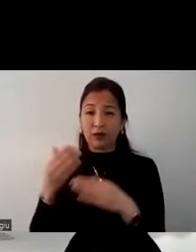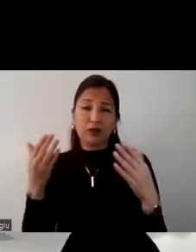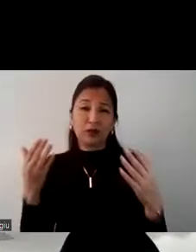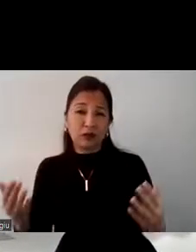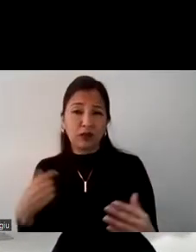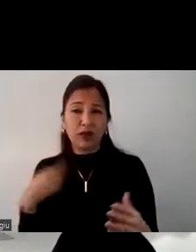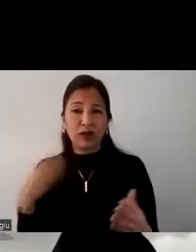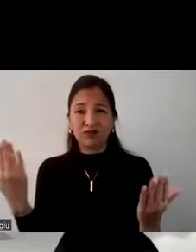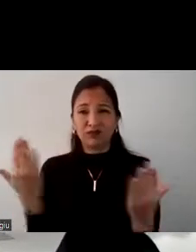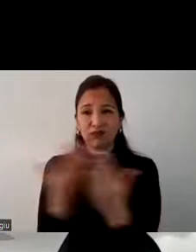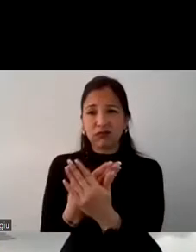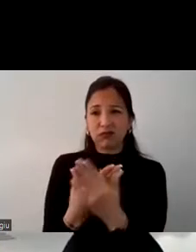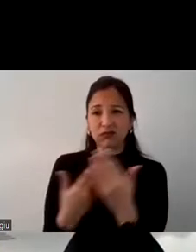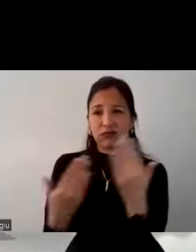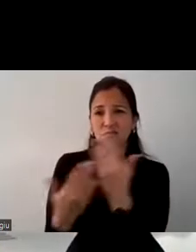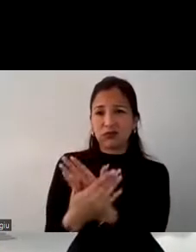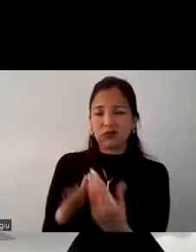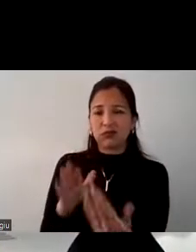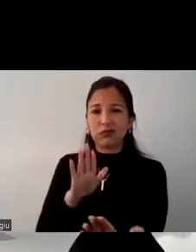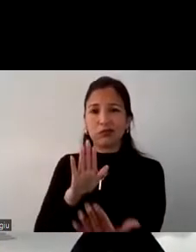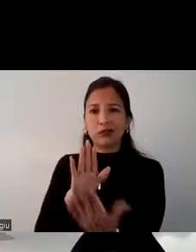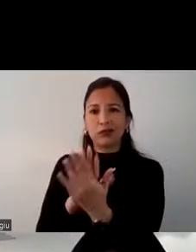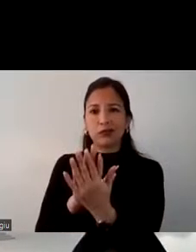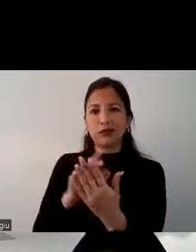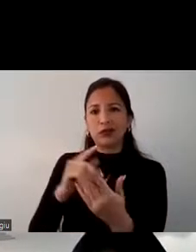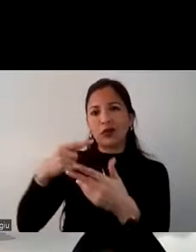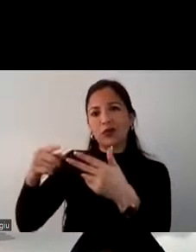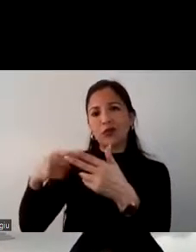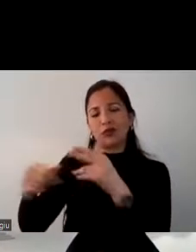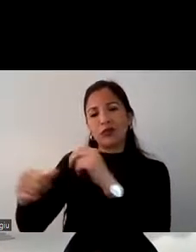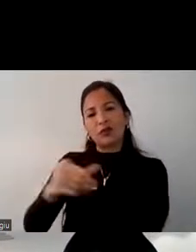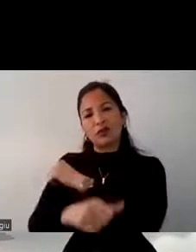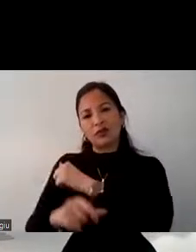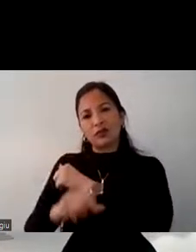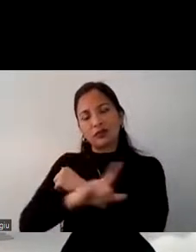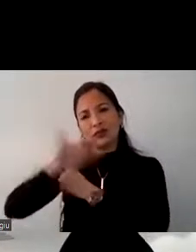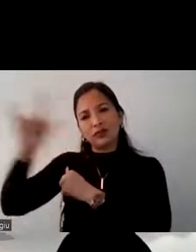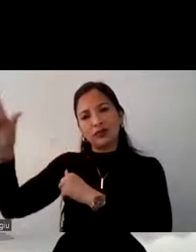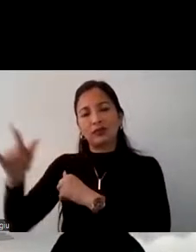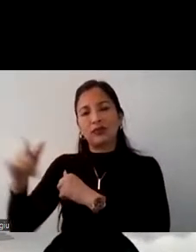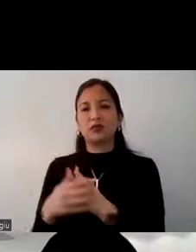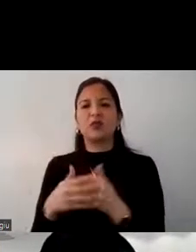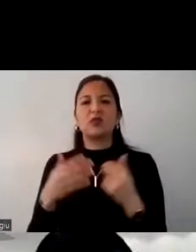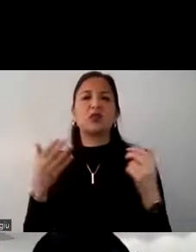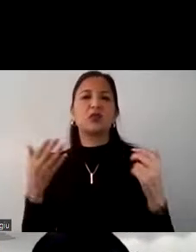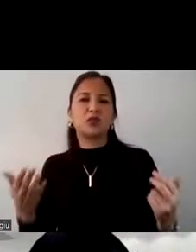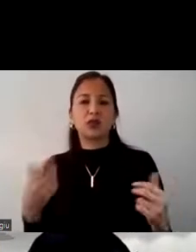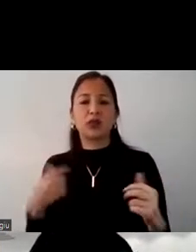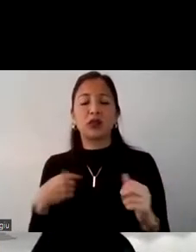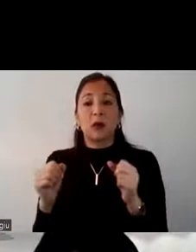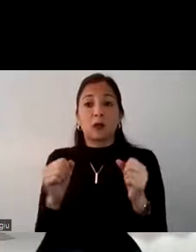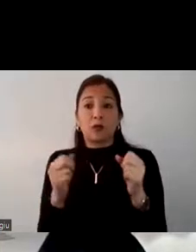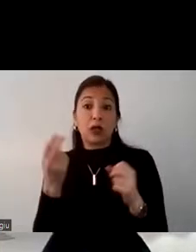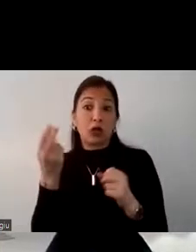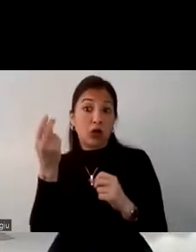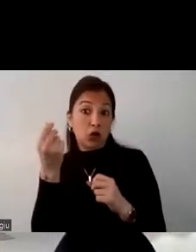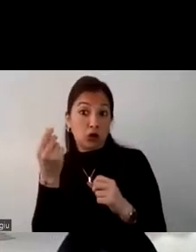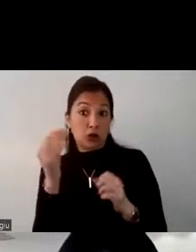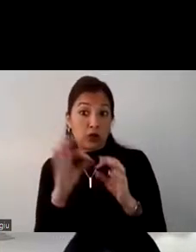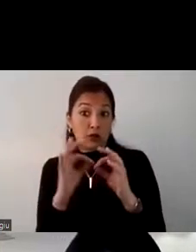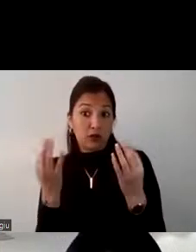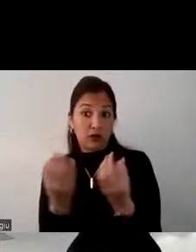ciertas barreras para los viajes internacionales y como ya se los había mencionado la principal es la economía familiar